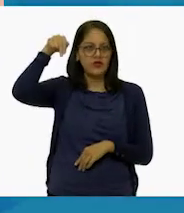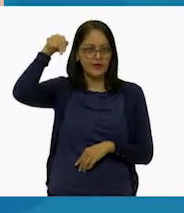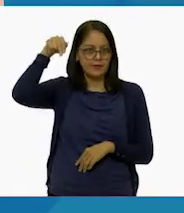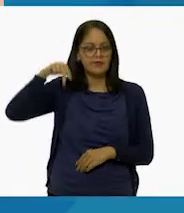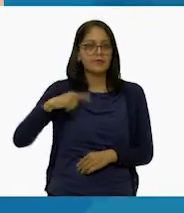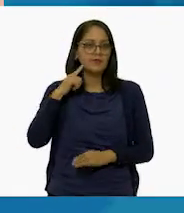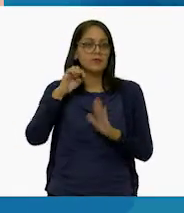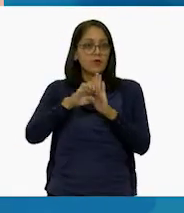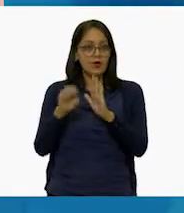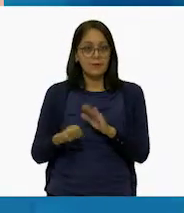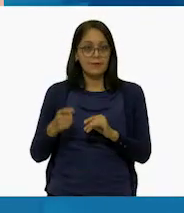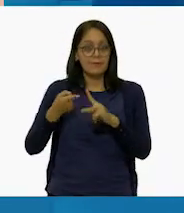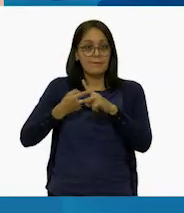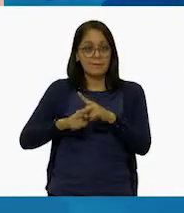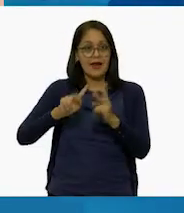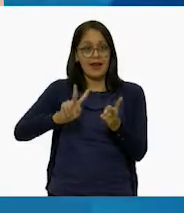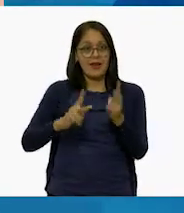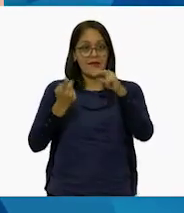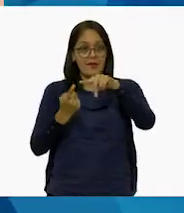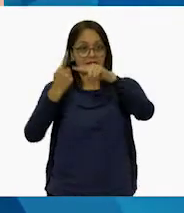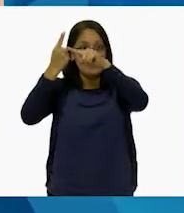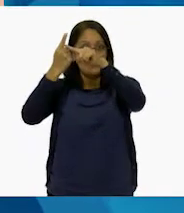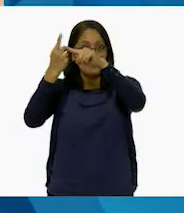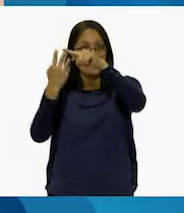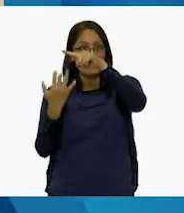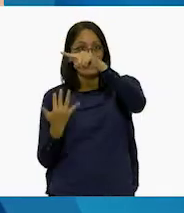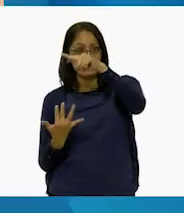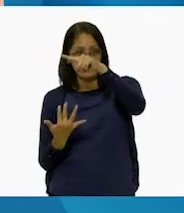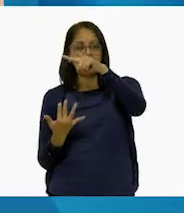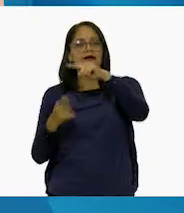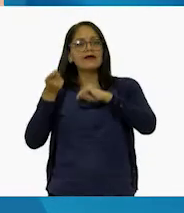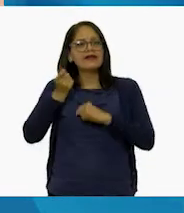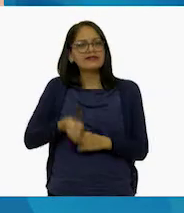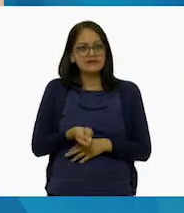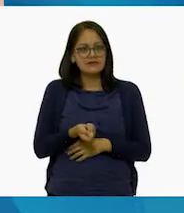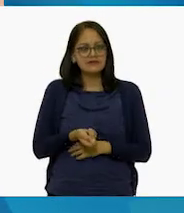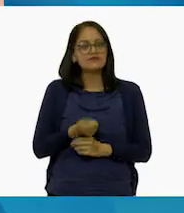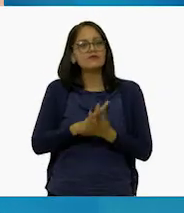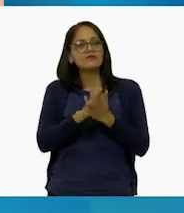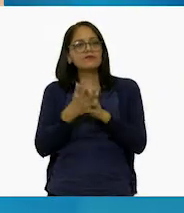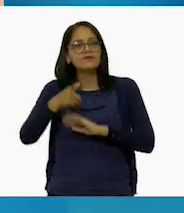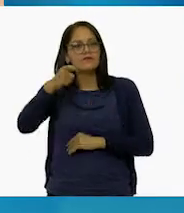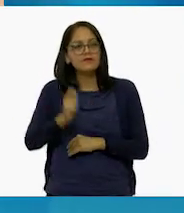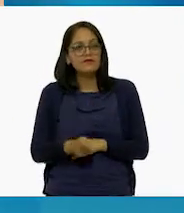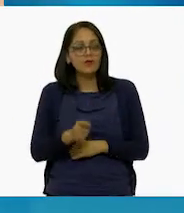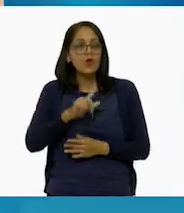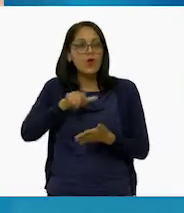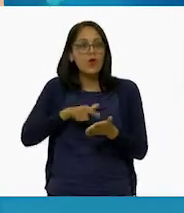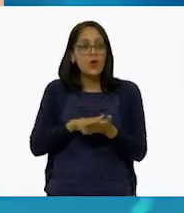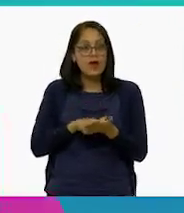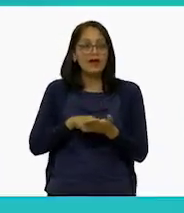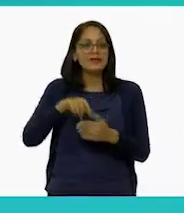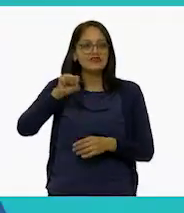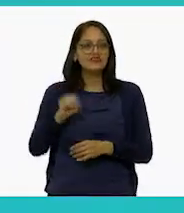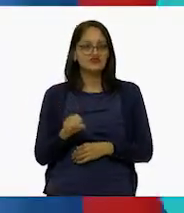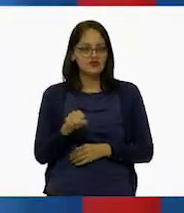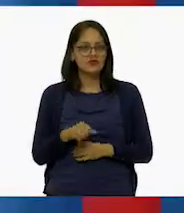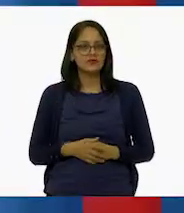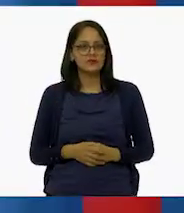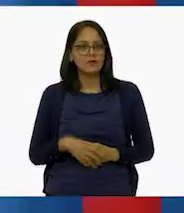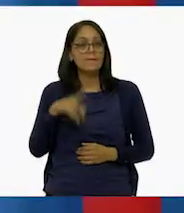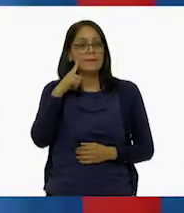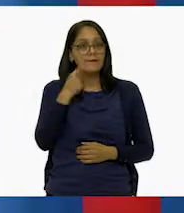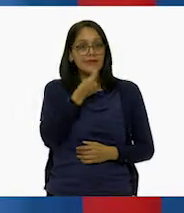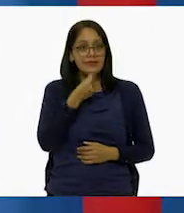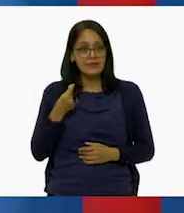número aumenta de arriba hacia abajo, nos indica que está representando el hemisferio sur. Las